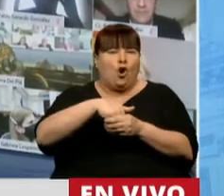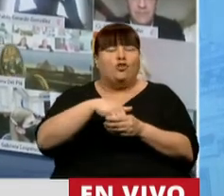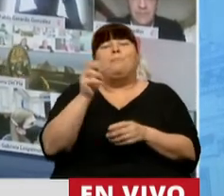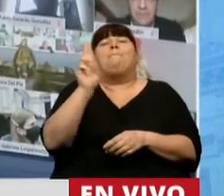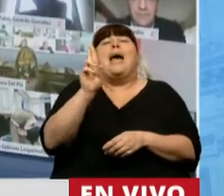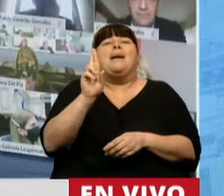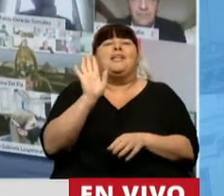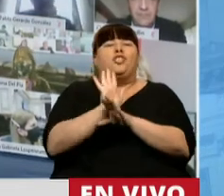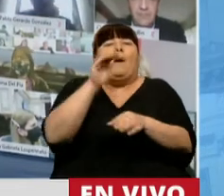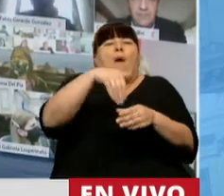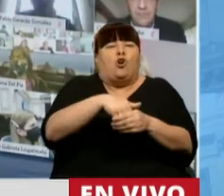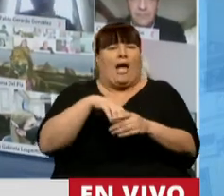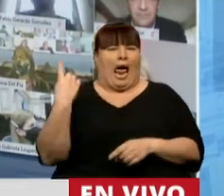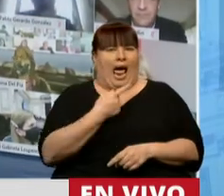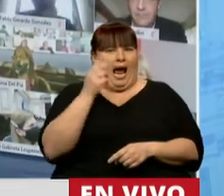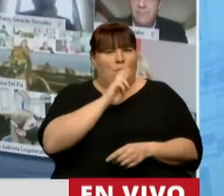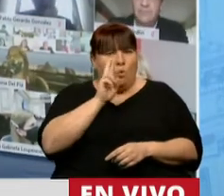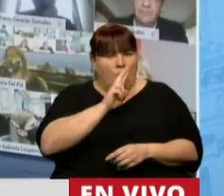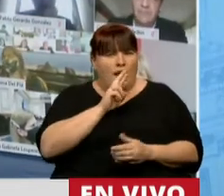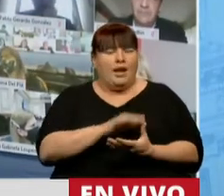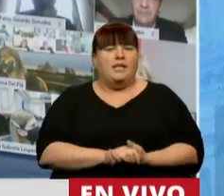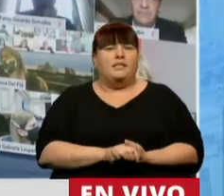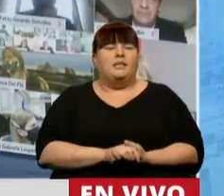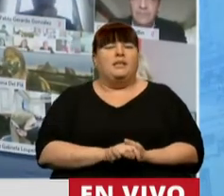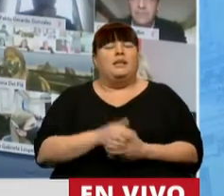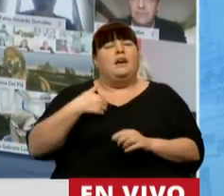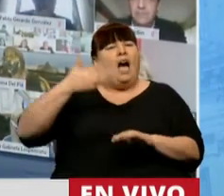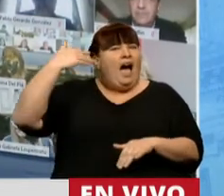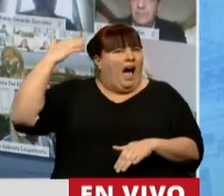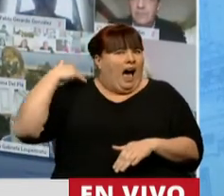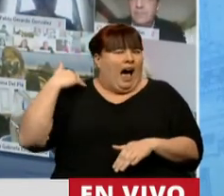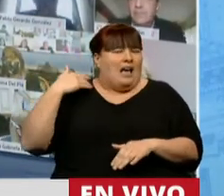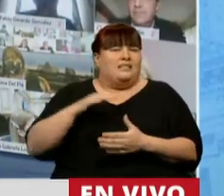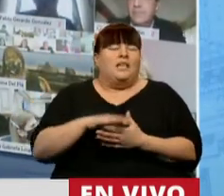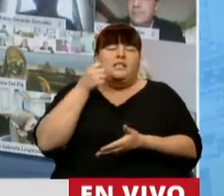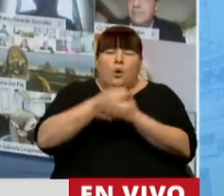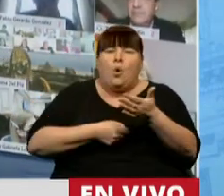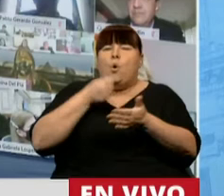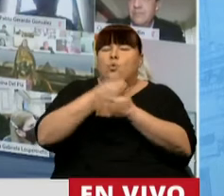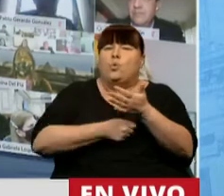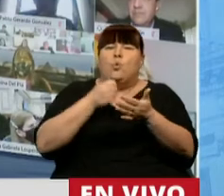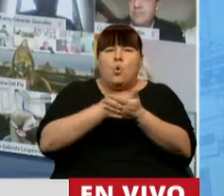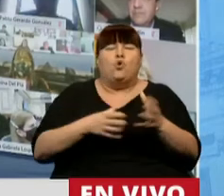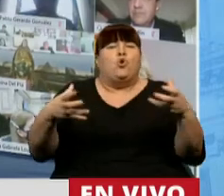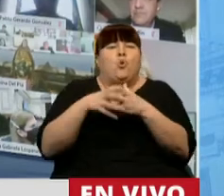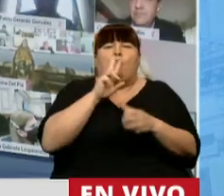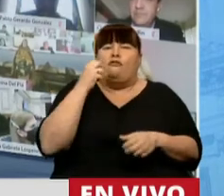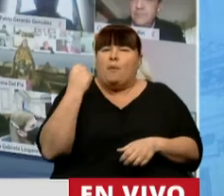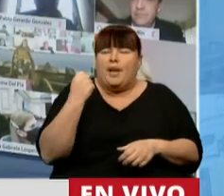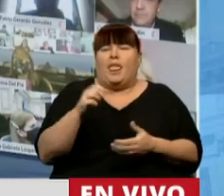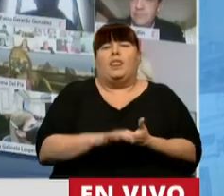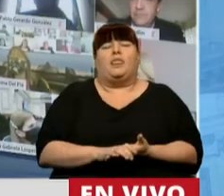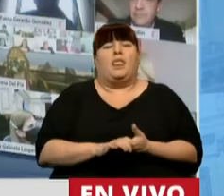permiso para votar a nosotras las mujeres tiene antecedentes, persistentes luchas de grupos feministas,